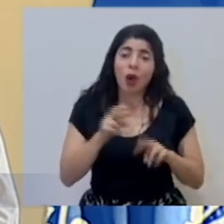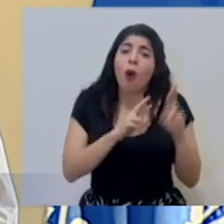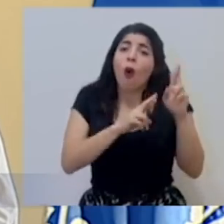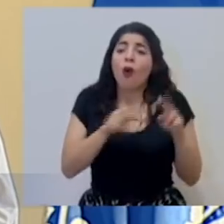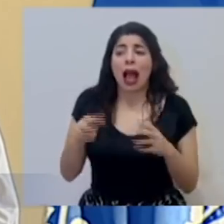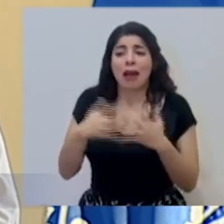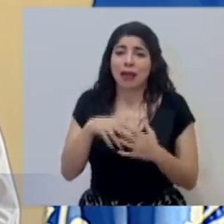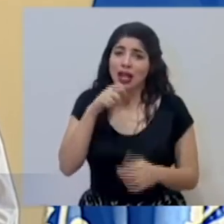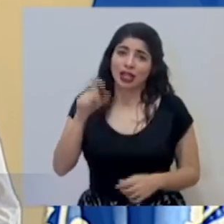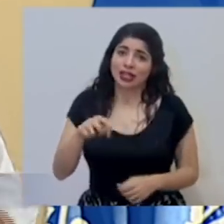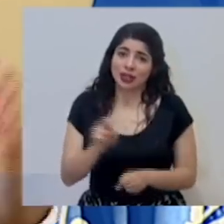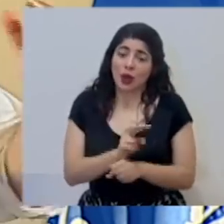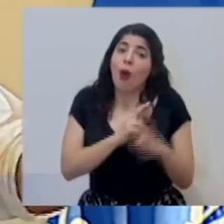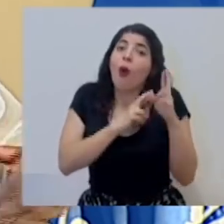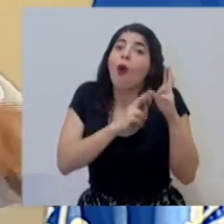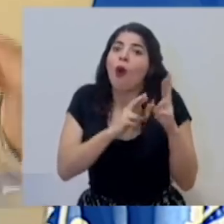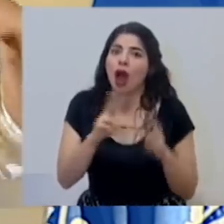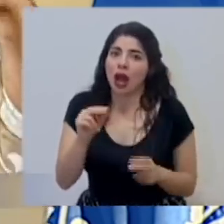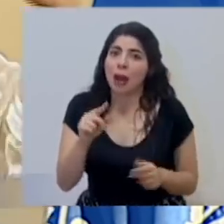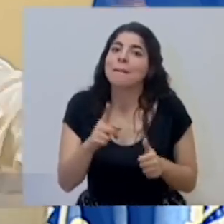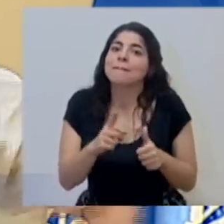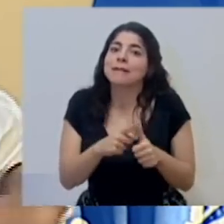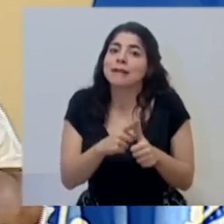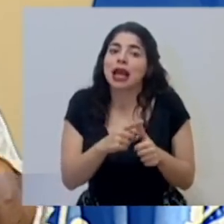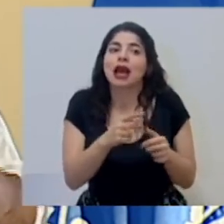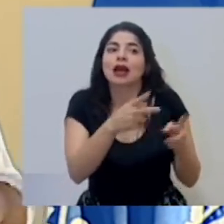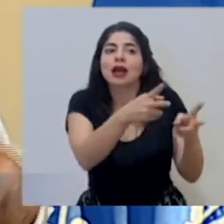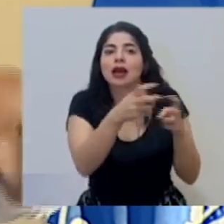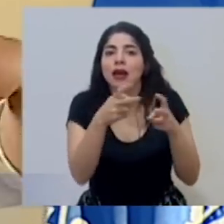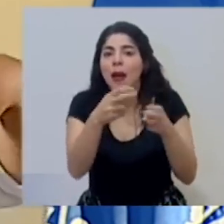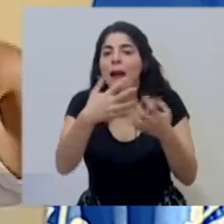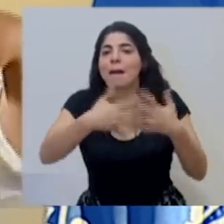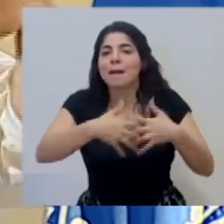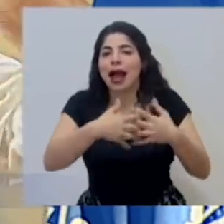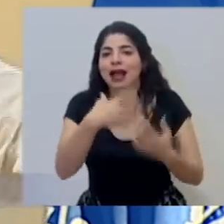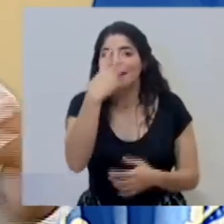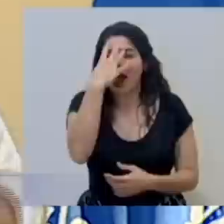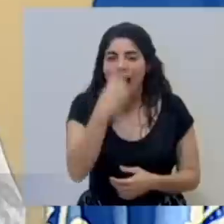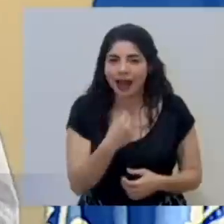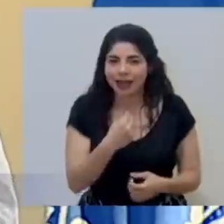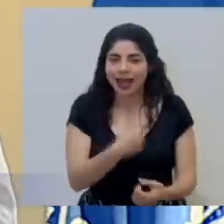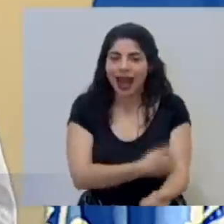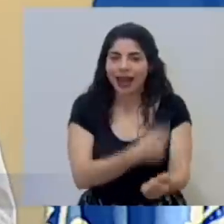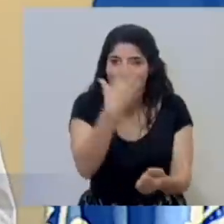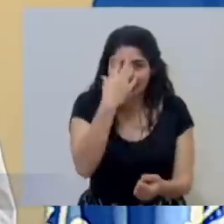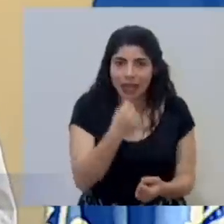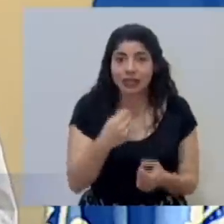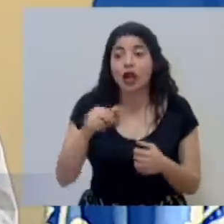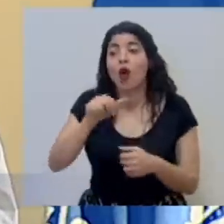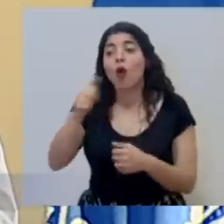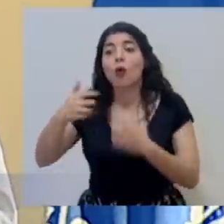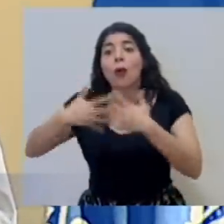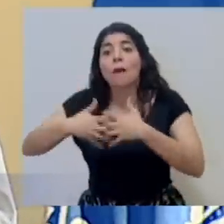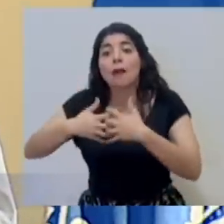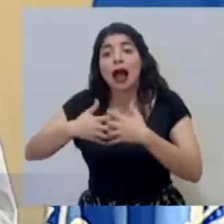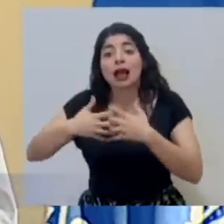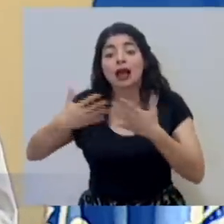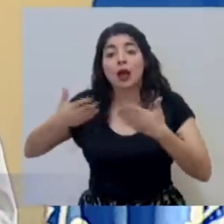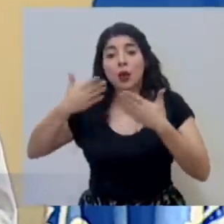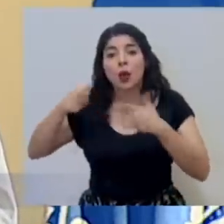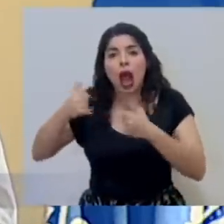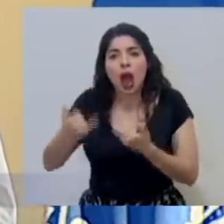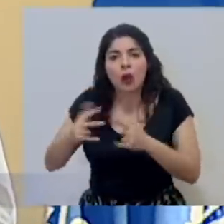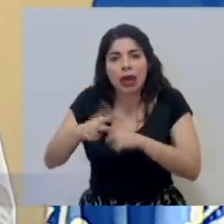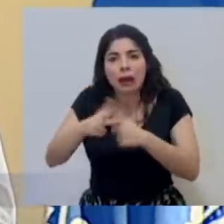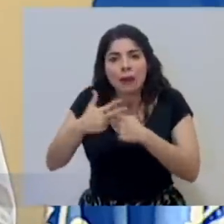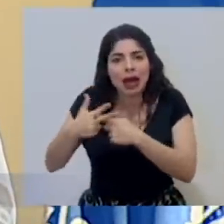usarlas, ojalá no tengamos que llegar a ese punto. Primero se van a utilizar las máquinas de anestesia y se están reparando ventiladores que habían en diferentes